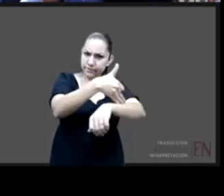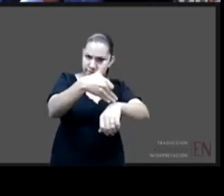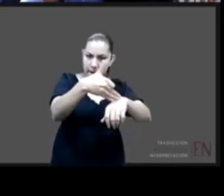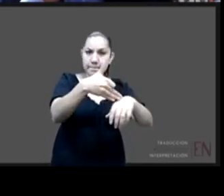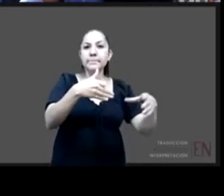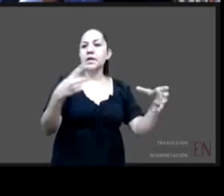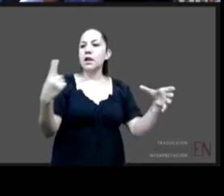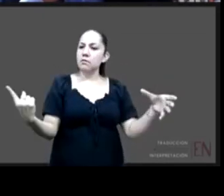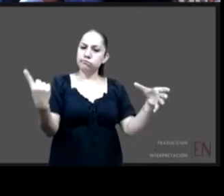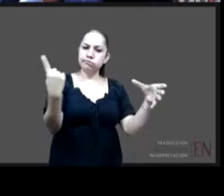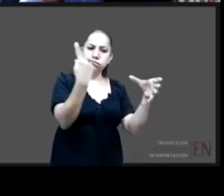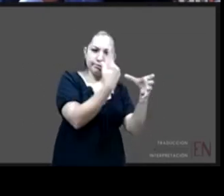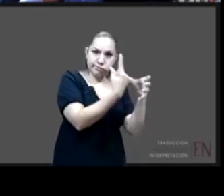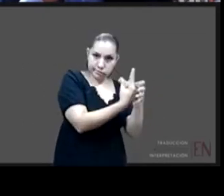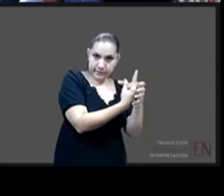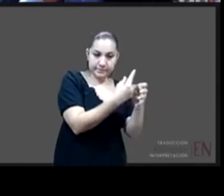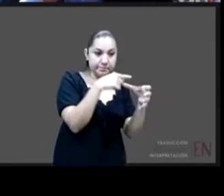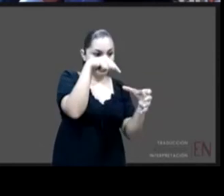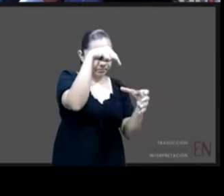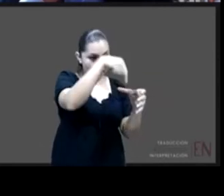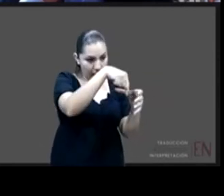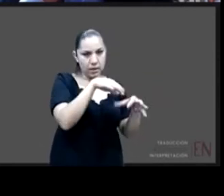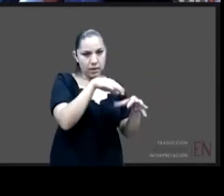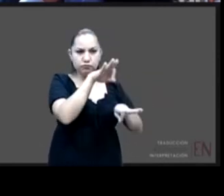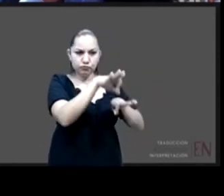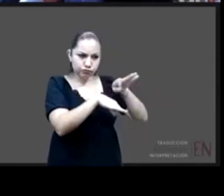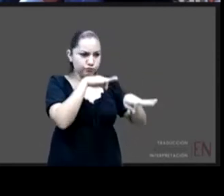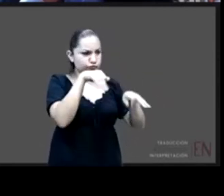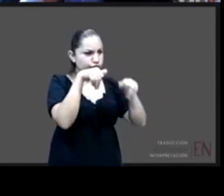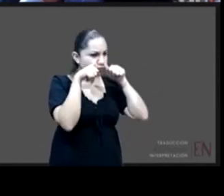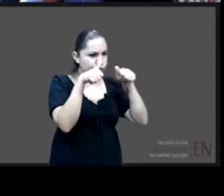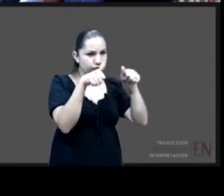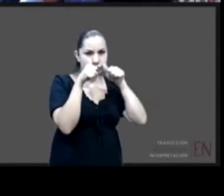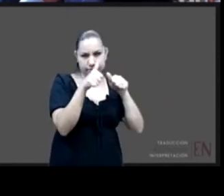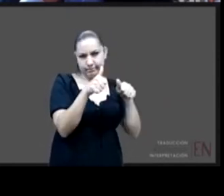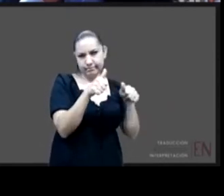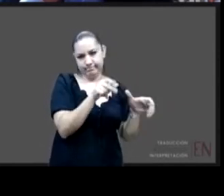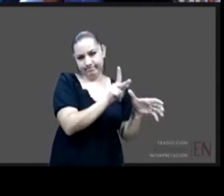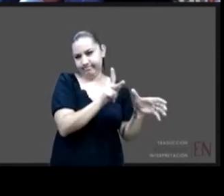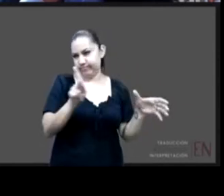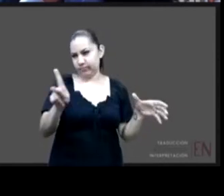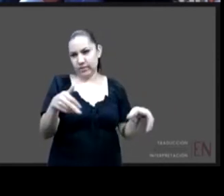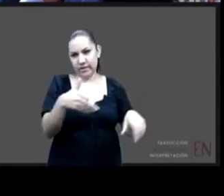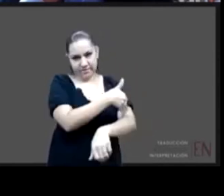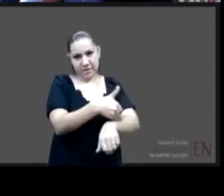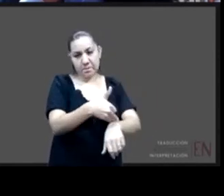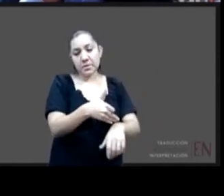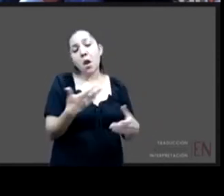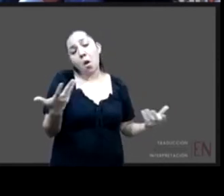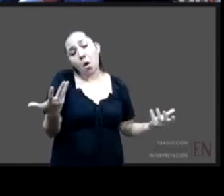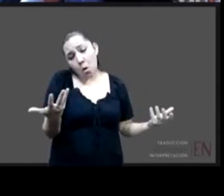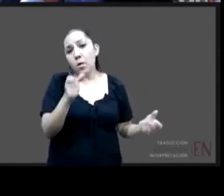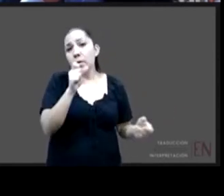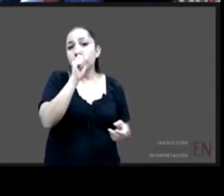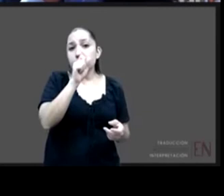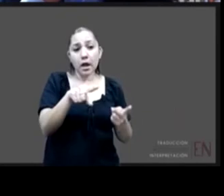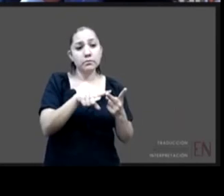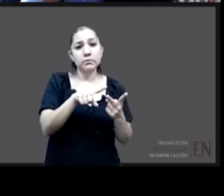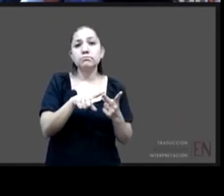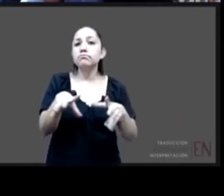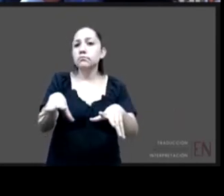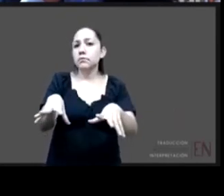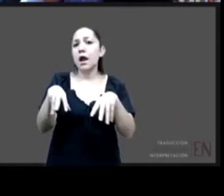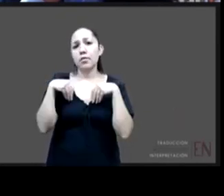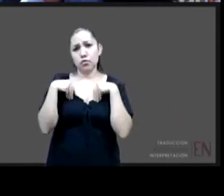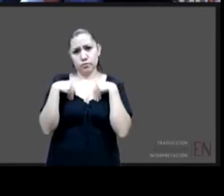de cuidado familiar o bien la adopción cuando jurídicamente este niño o esta niña o este